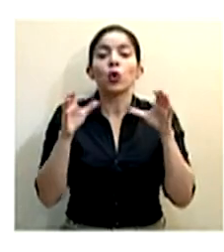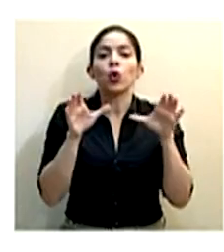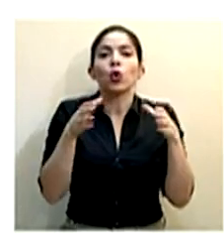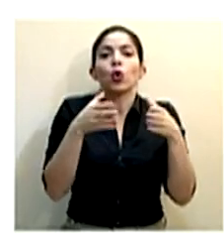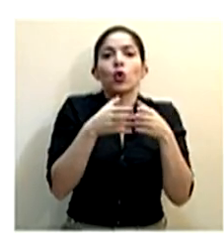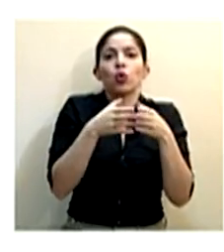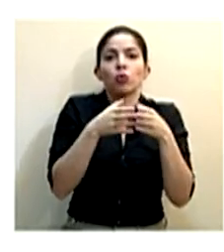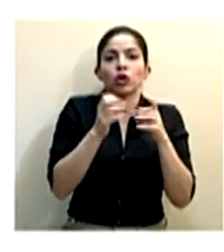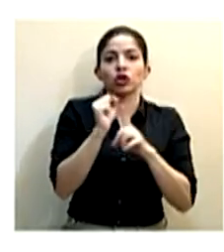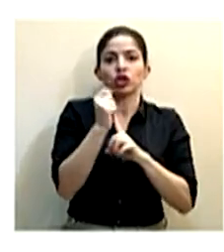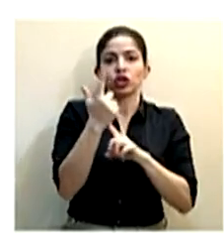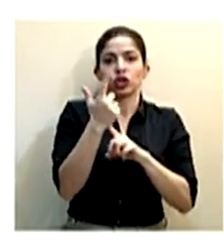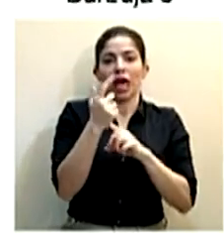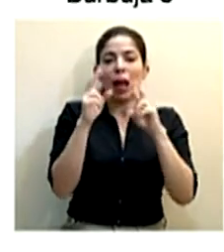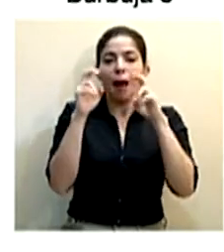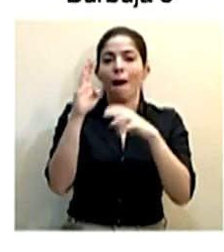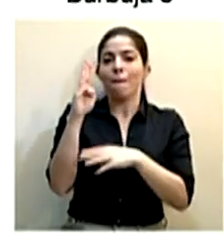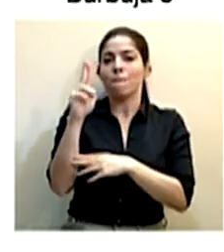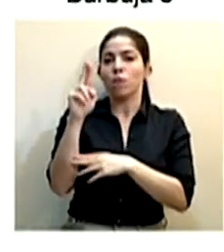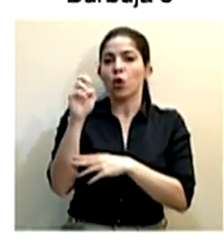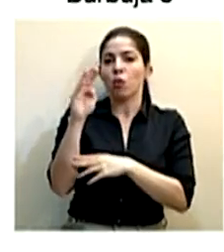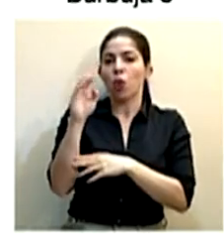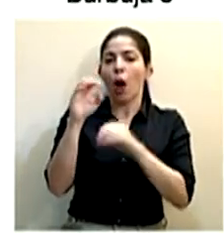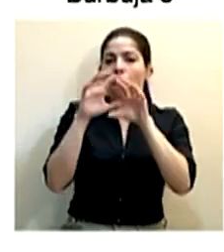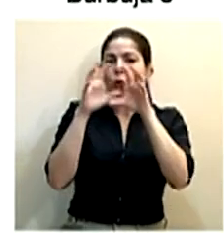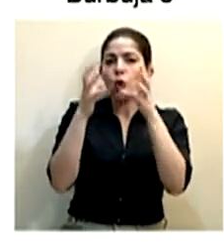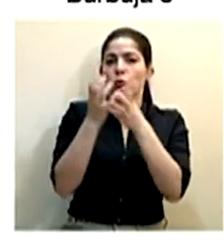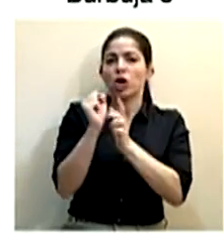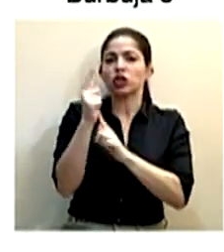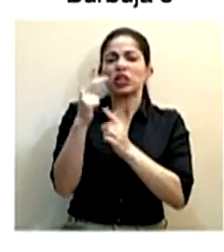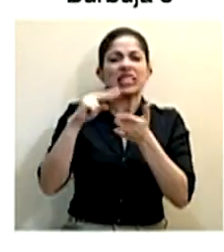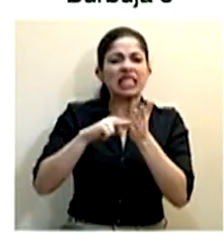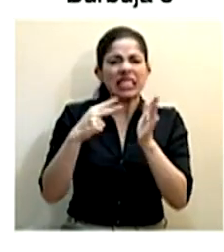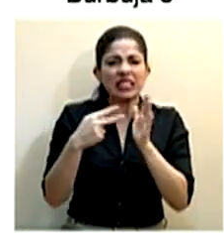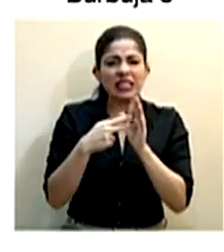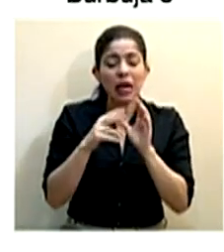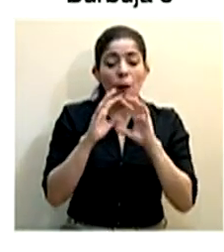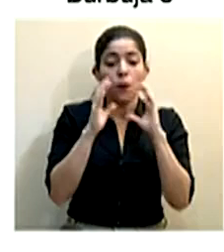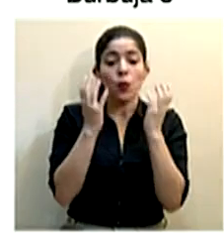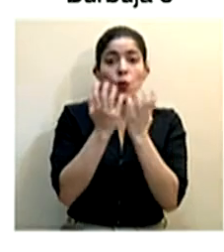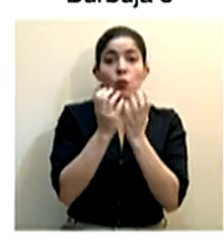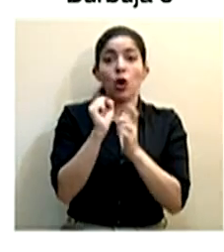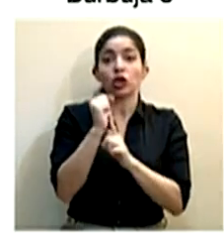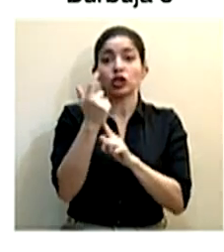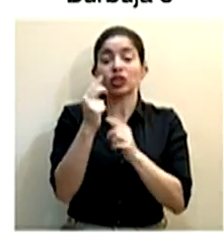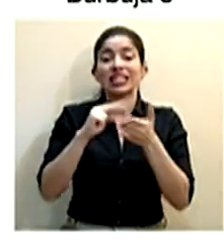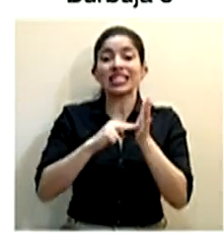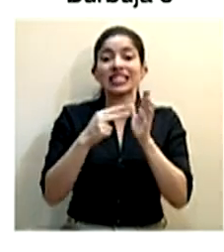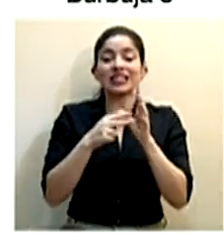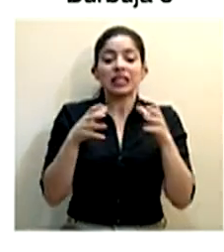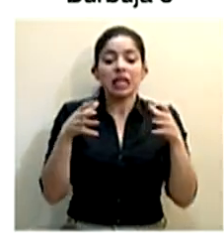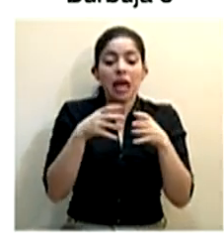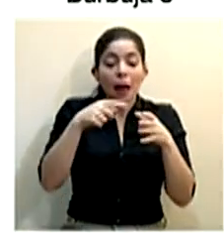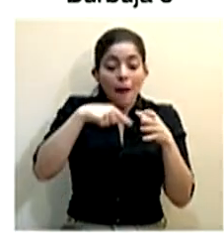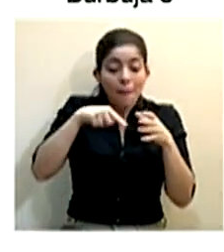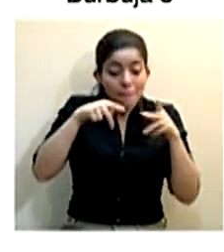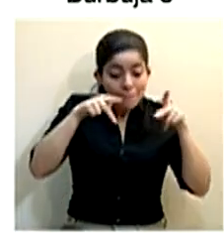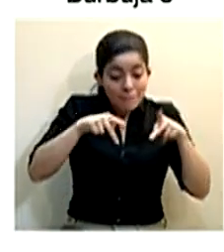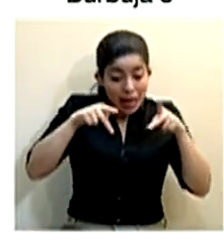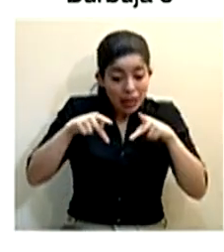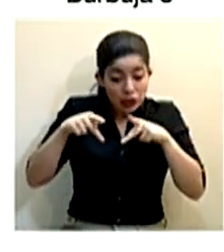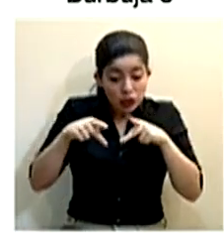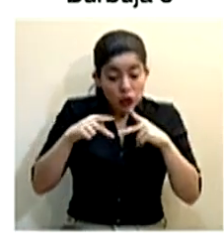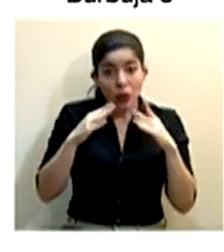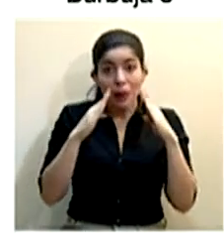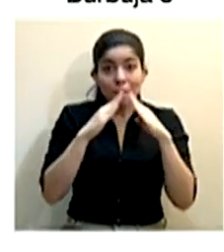sociales. ¿Qué significa el término de burbuja social? La burbuja social son los integrantes que